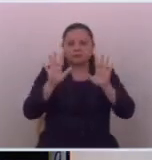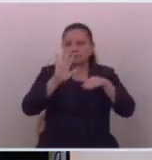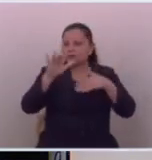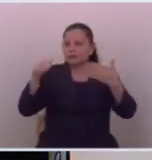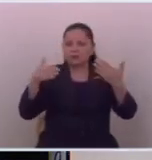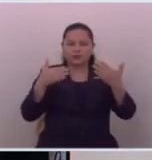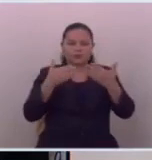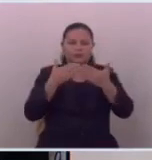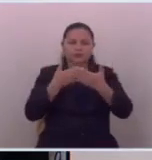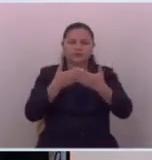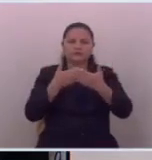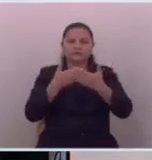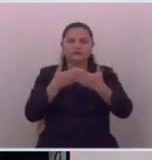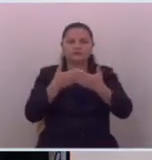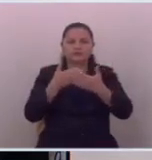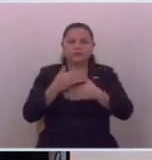todo